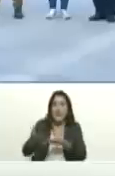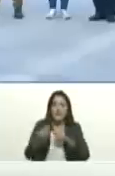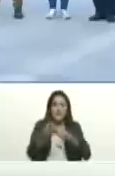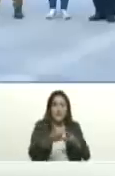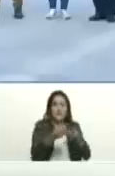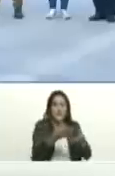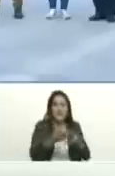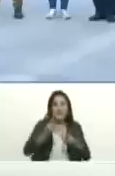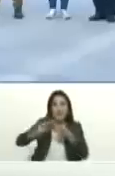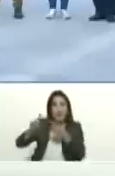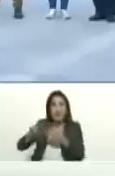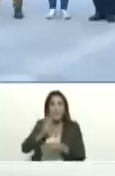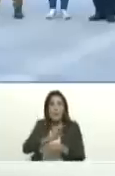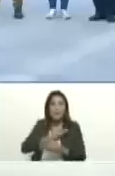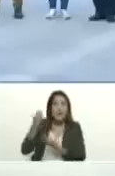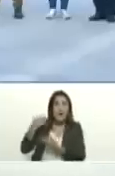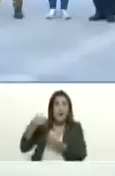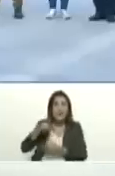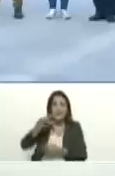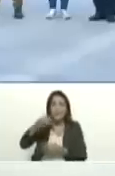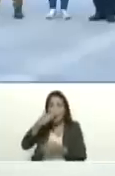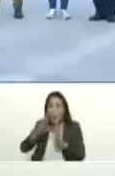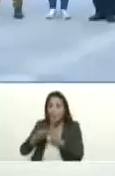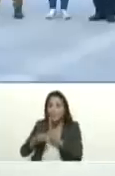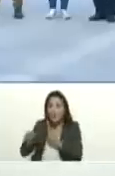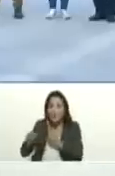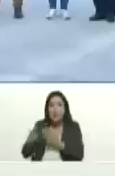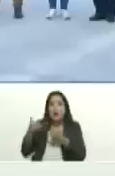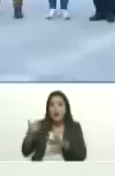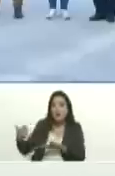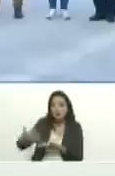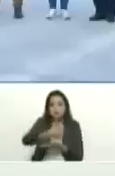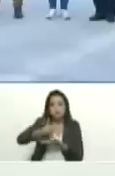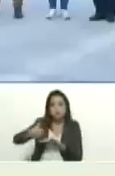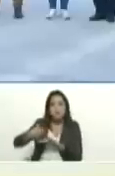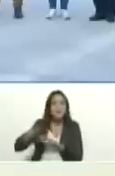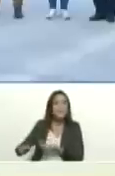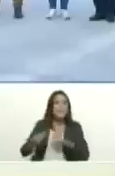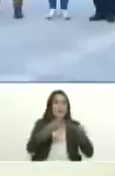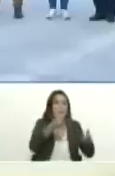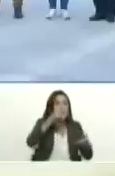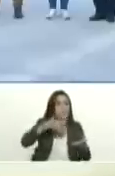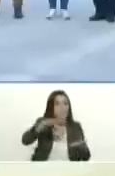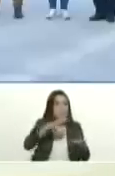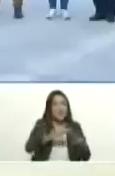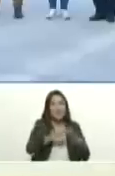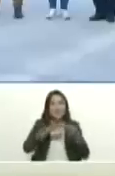bienes incautados para que pasen a servir directamente a nuestro pueblo adelante Héctor